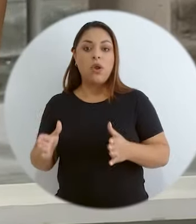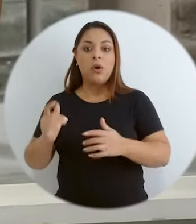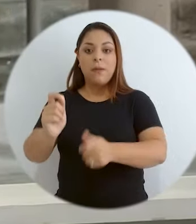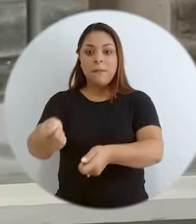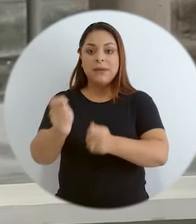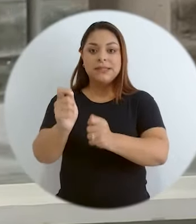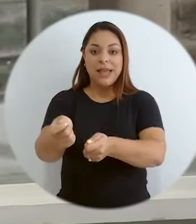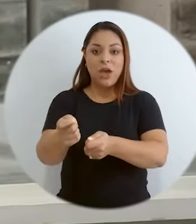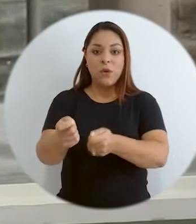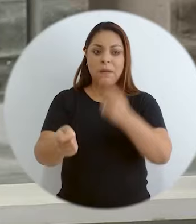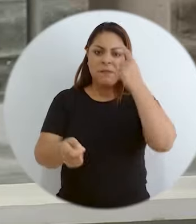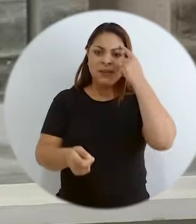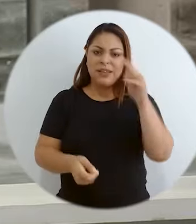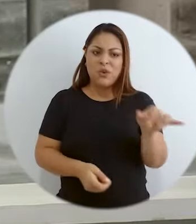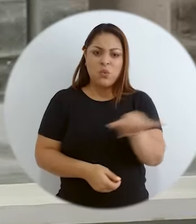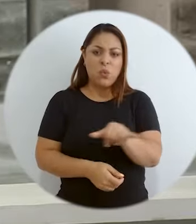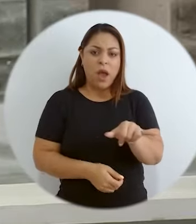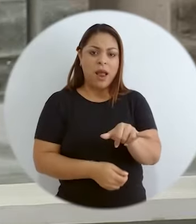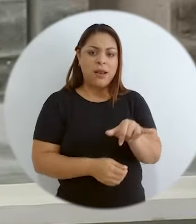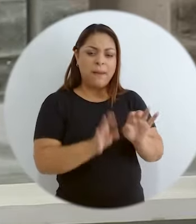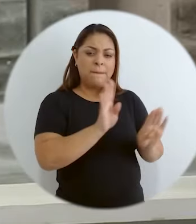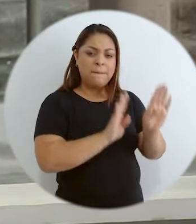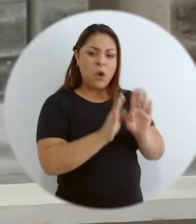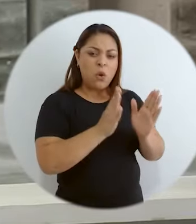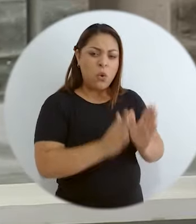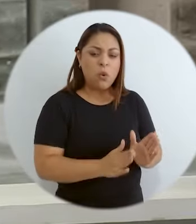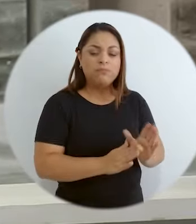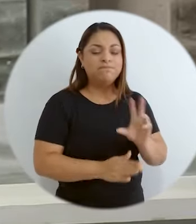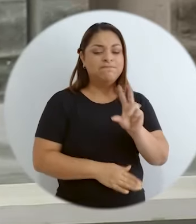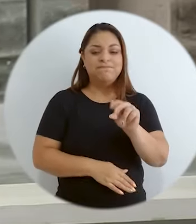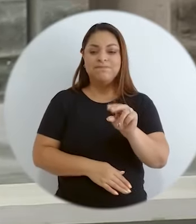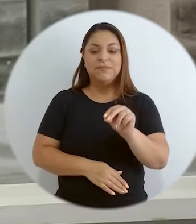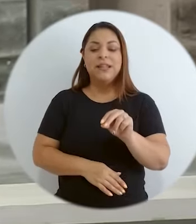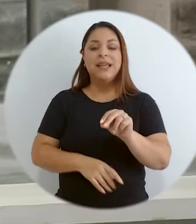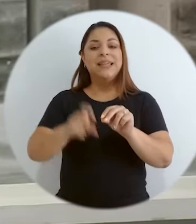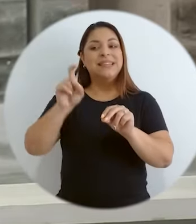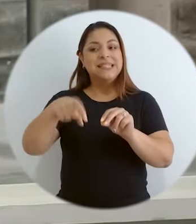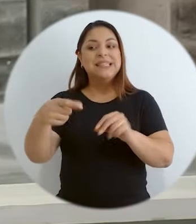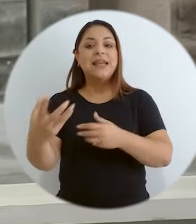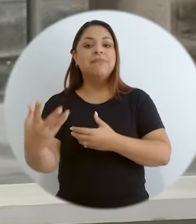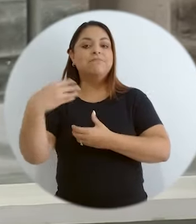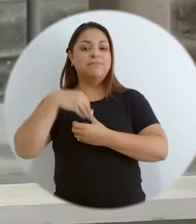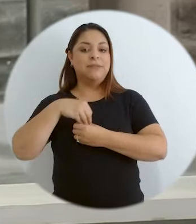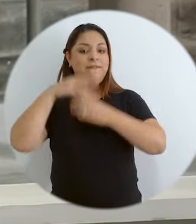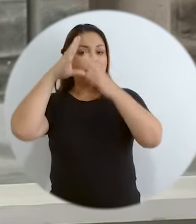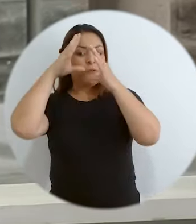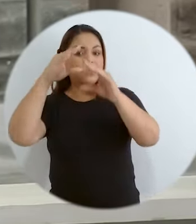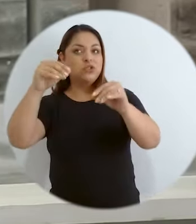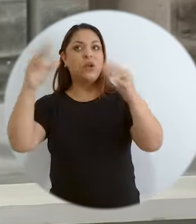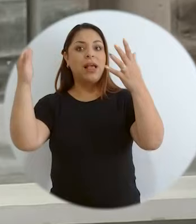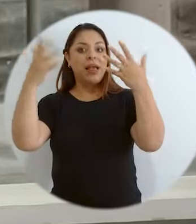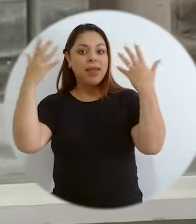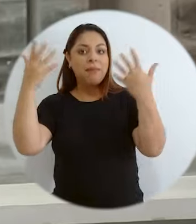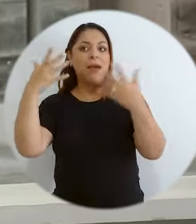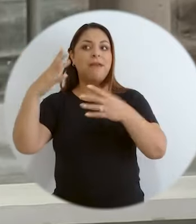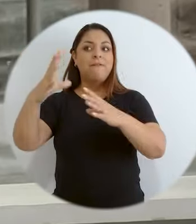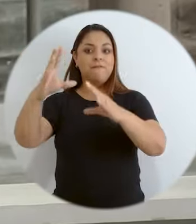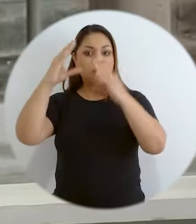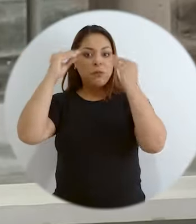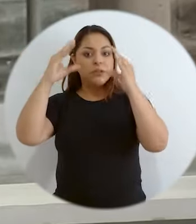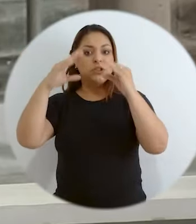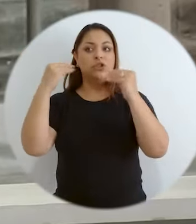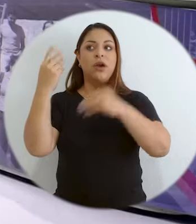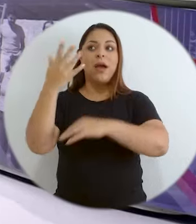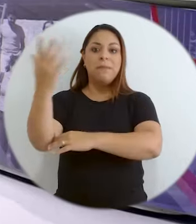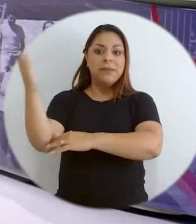pesquero es un biólogo marino que puede estudiar las poblaciones, pero no, necesita integrar información ambiental, necesita integrar